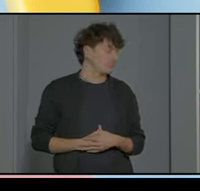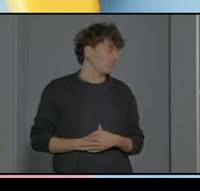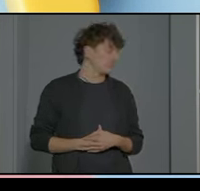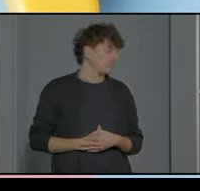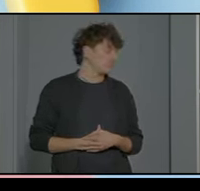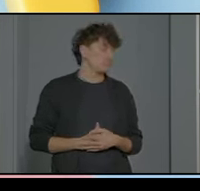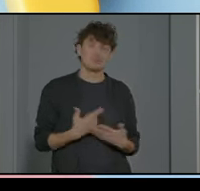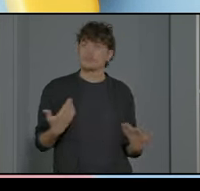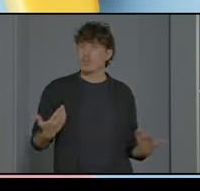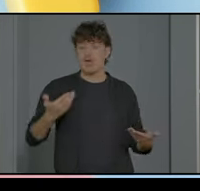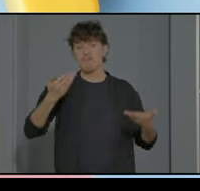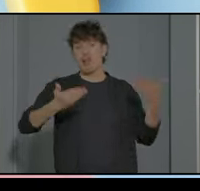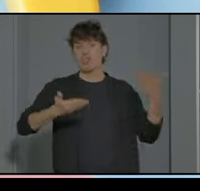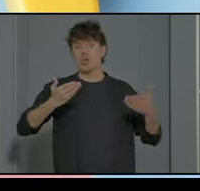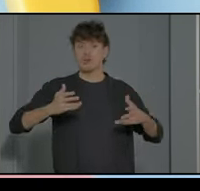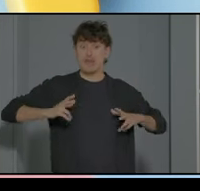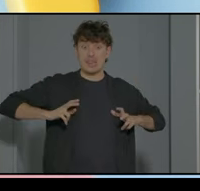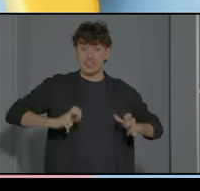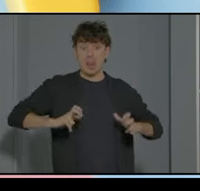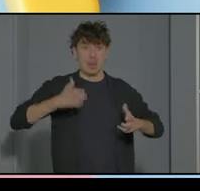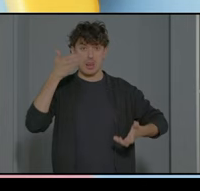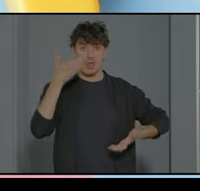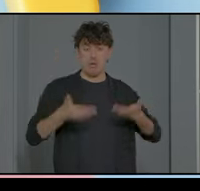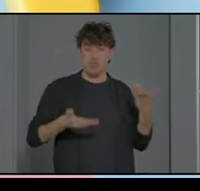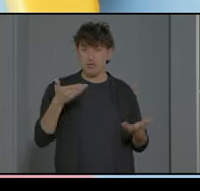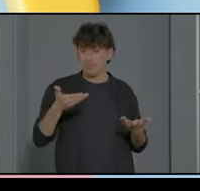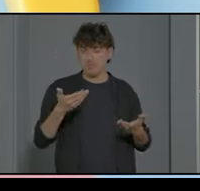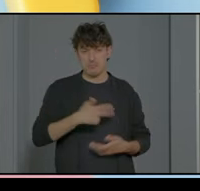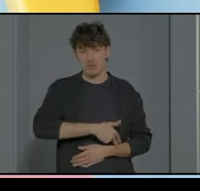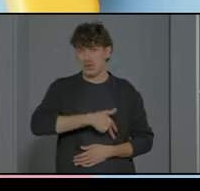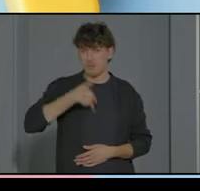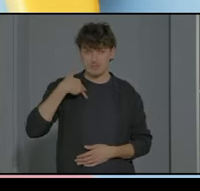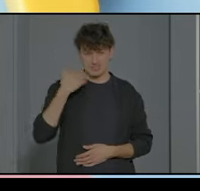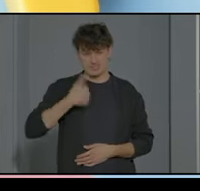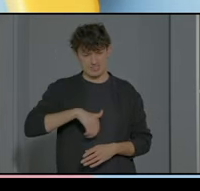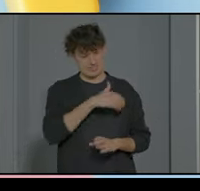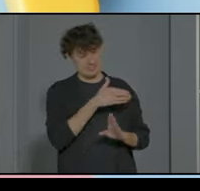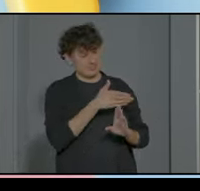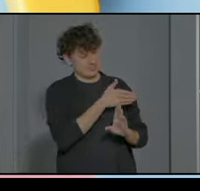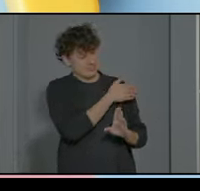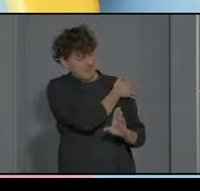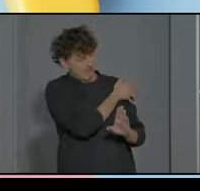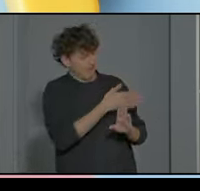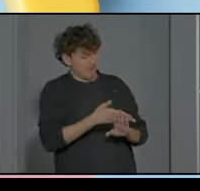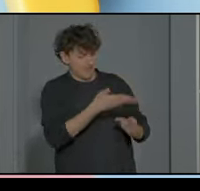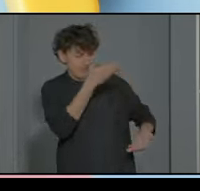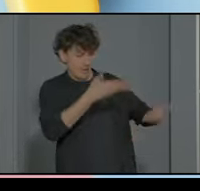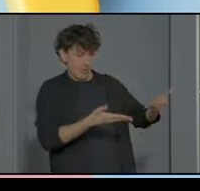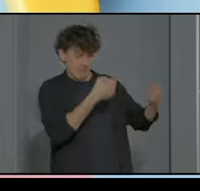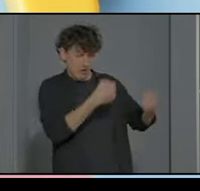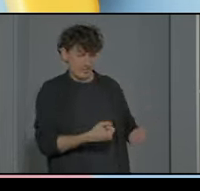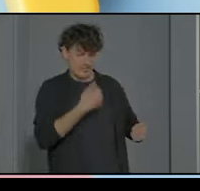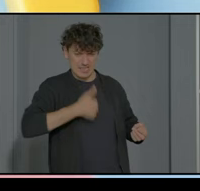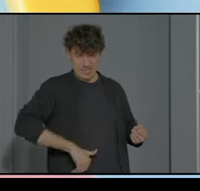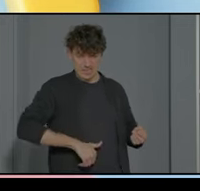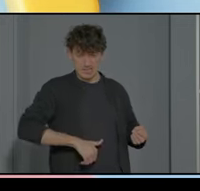la evaluación que hacemos inicial que bueno los generalmente vienen súper evaluados ya de entrada nosotros la